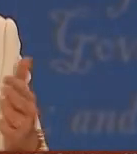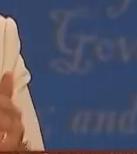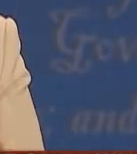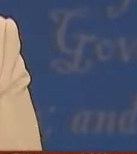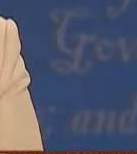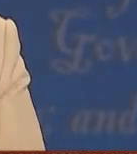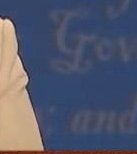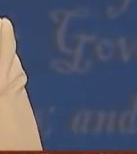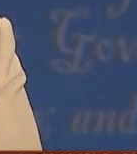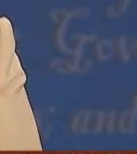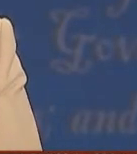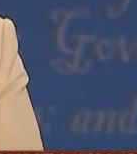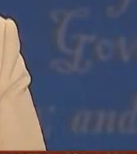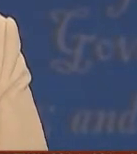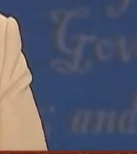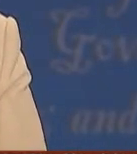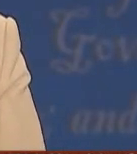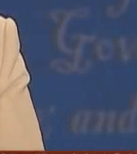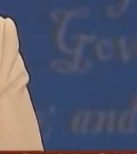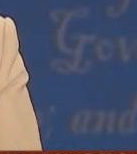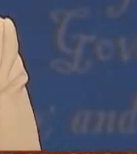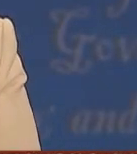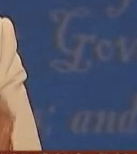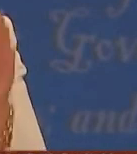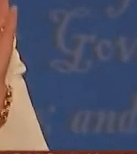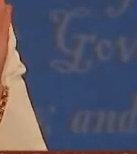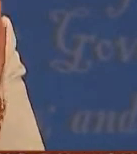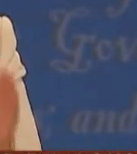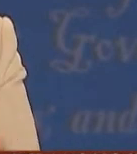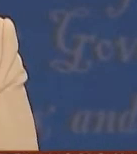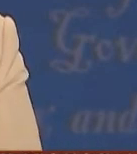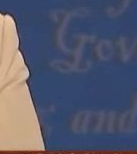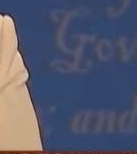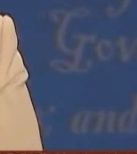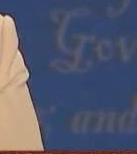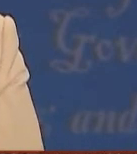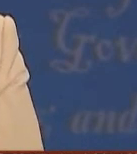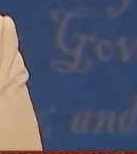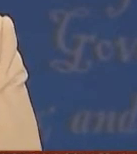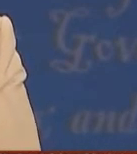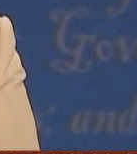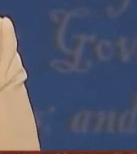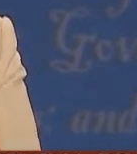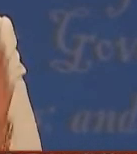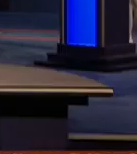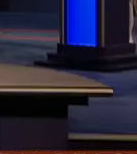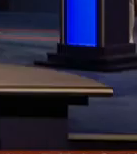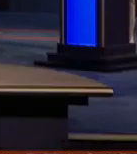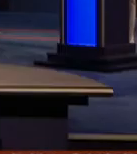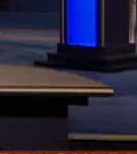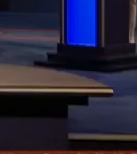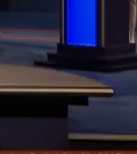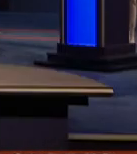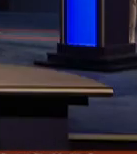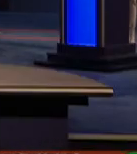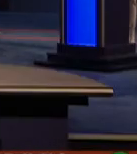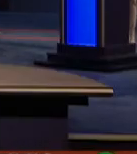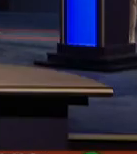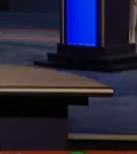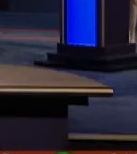el tan esperado momento a través de la red a través de sus diferentes portales y a través de sus cuentas de redes